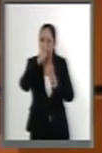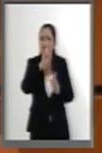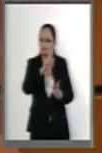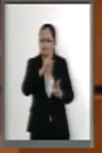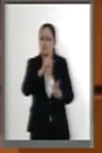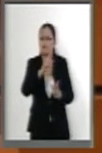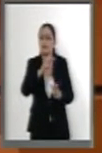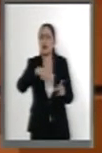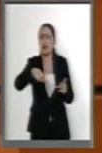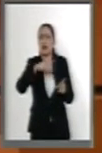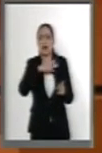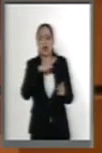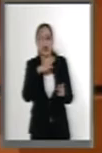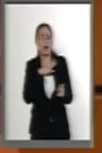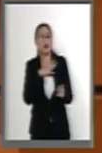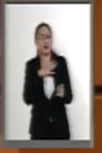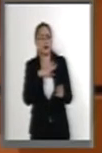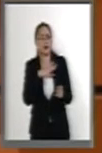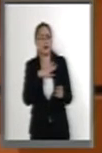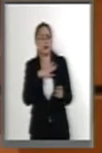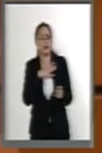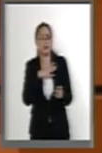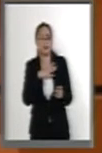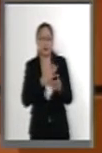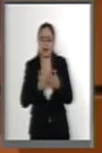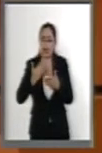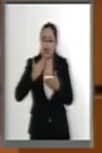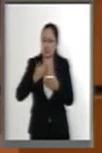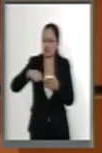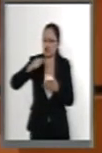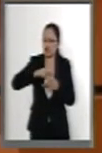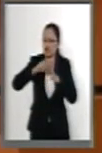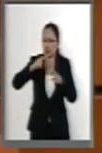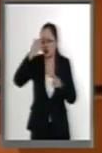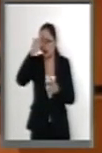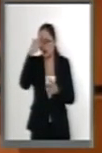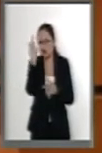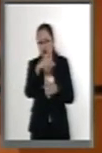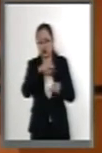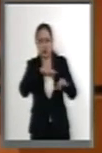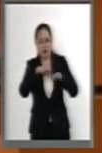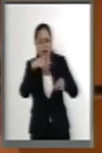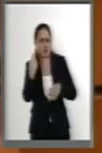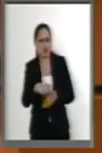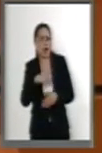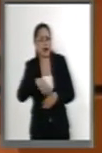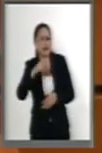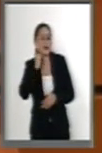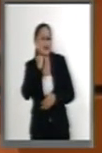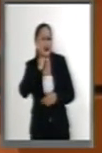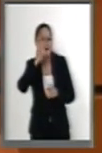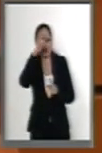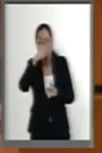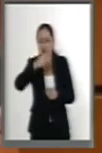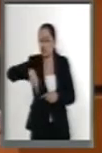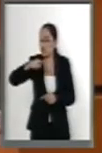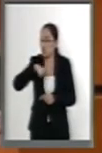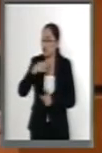Hizo una labor que entonces se reconoció en el Senado y nos sumamos todos.